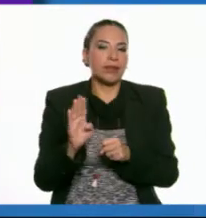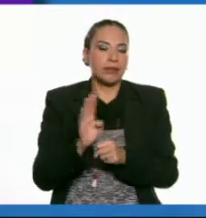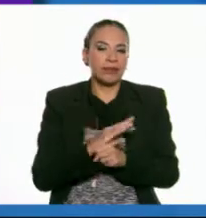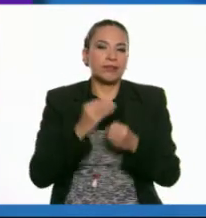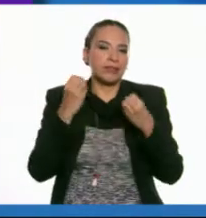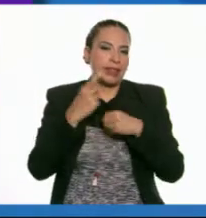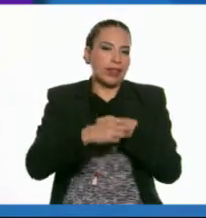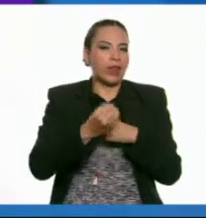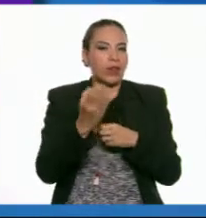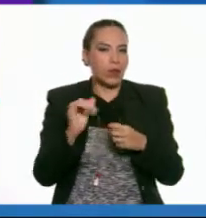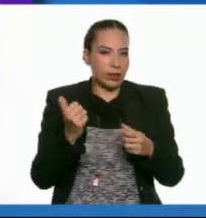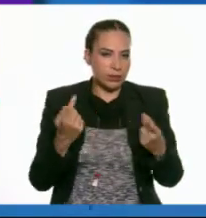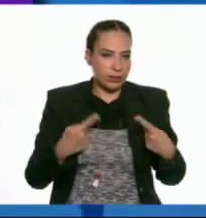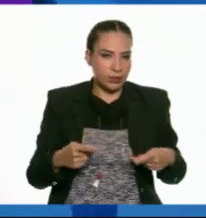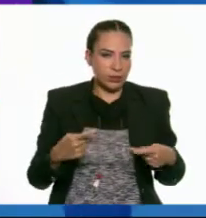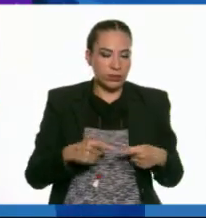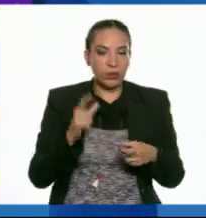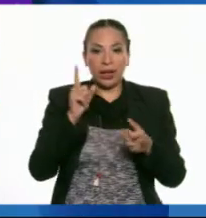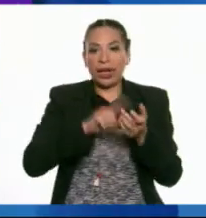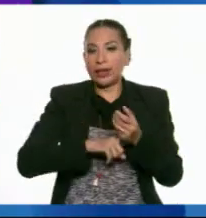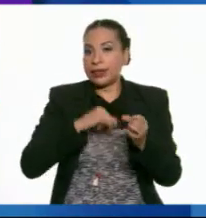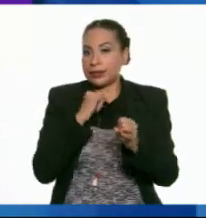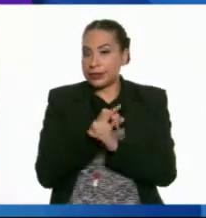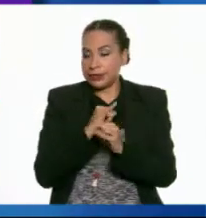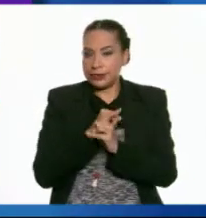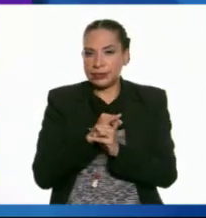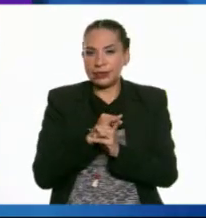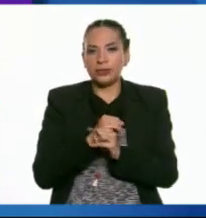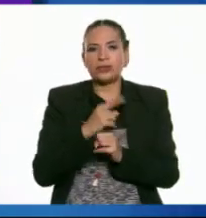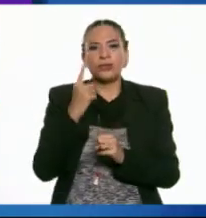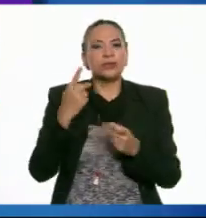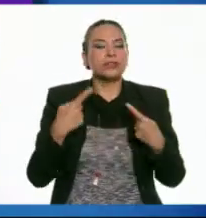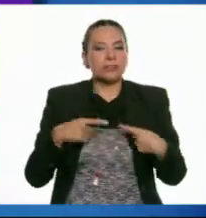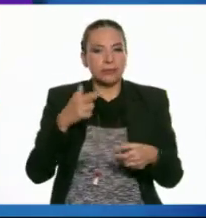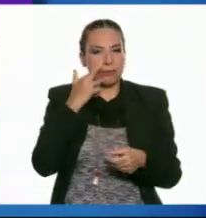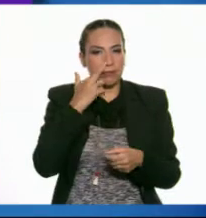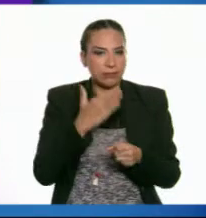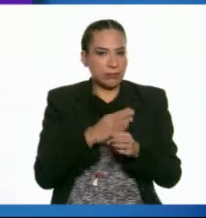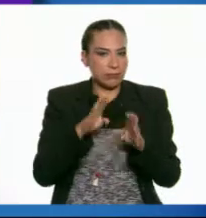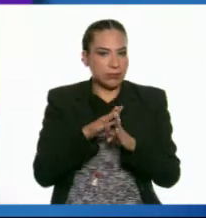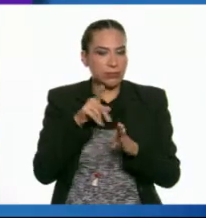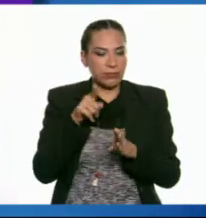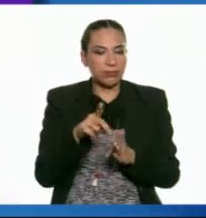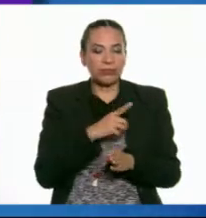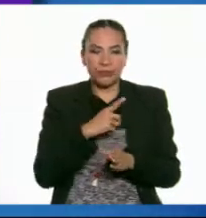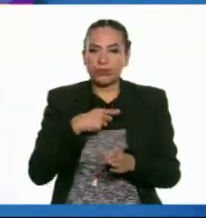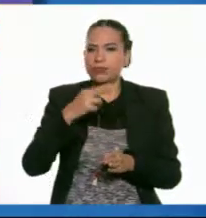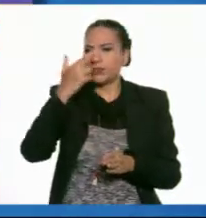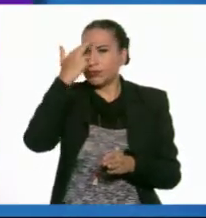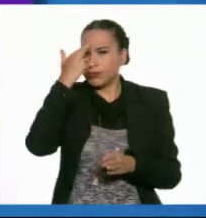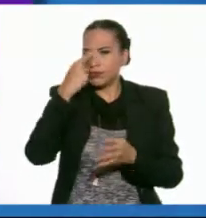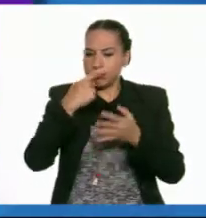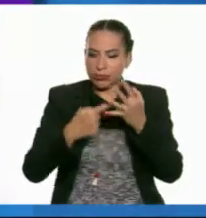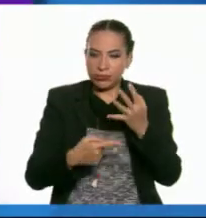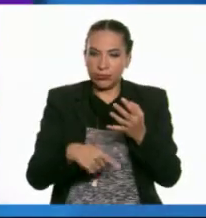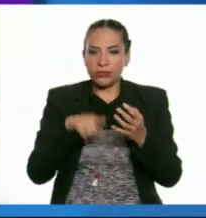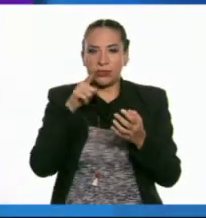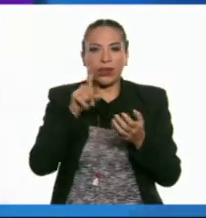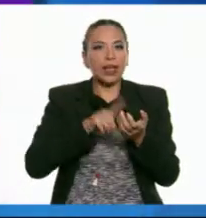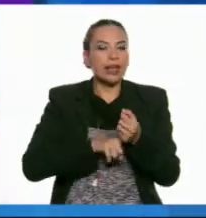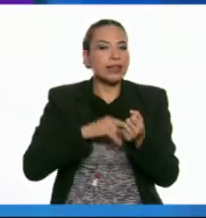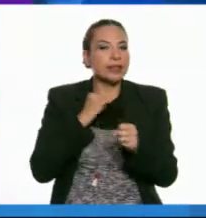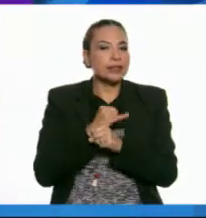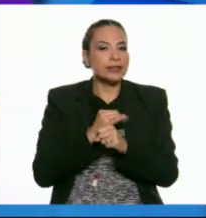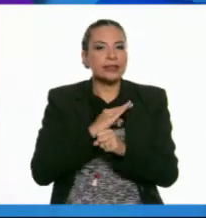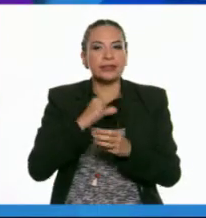y perjudiquen a otras. Al navegar por Internet, un cibernauta responsable como tú debe recordar lo siguiente. Tu yo digital